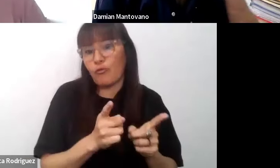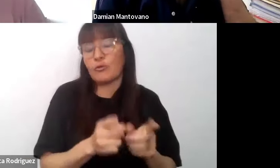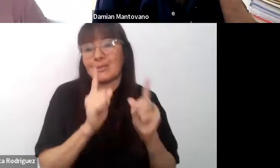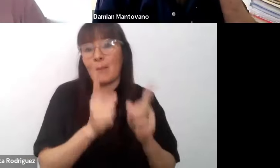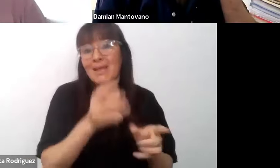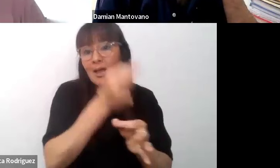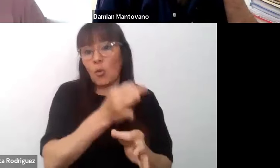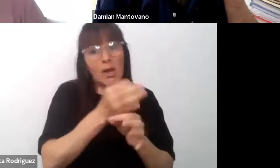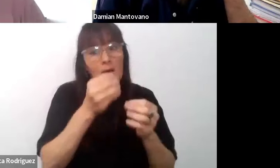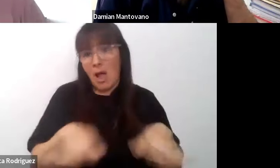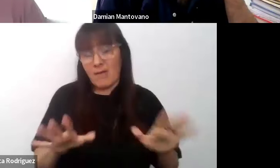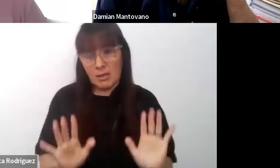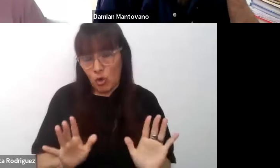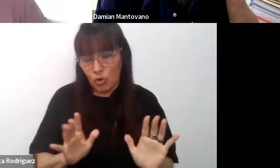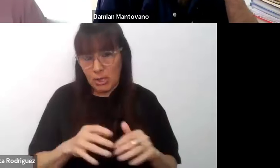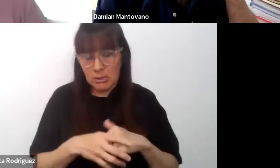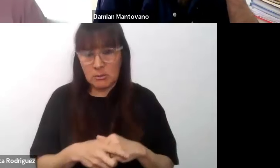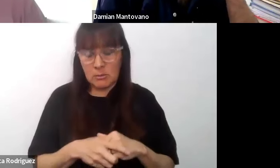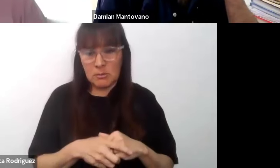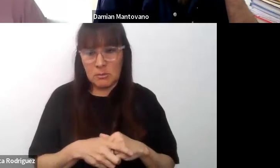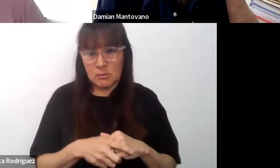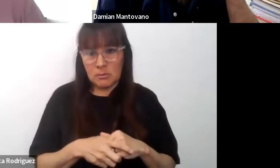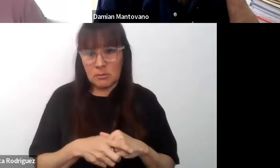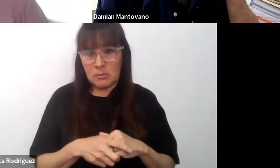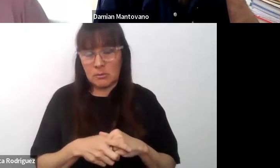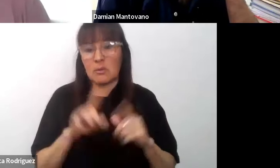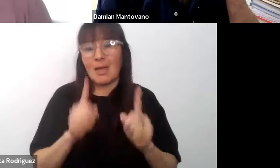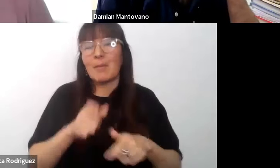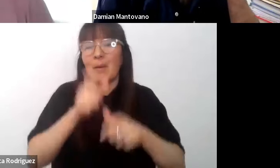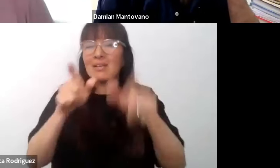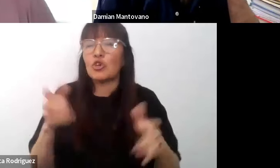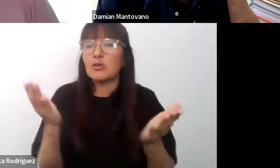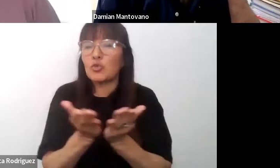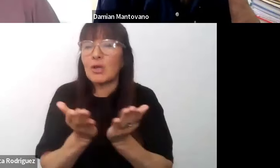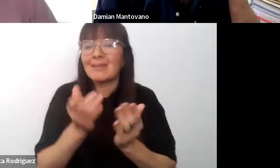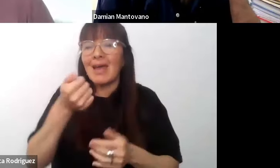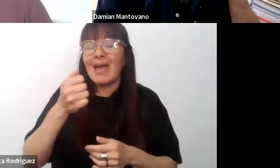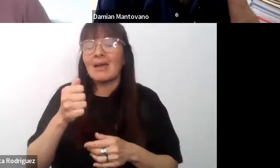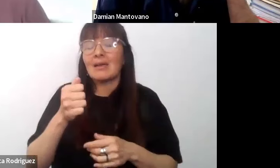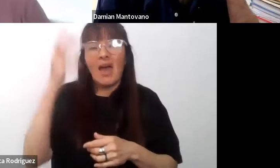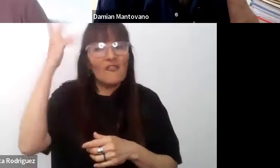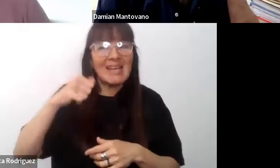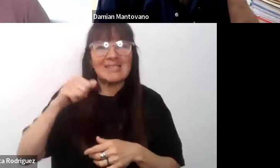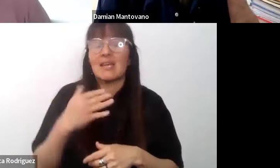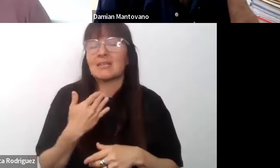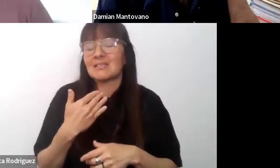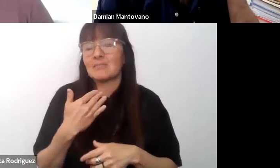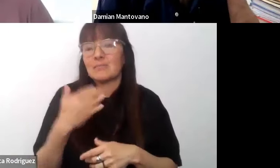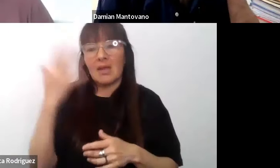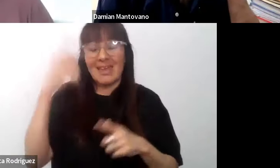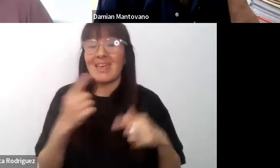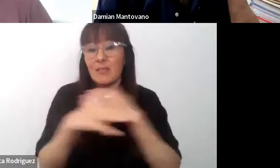la escuela, a veces los estudiantes alófonos también, decir, los que no hablan francés estando en Francia, y